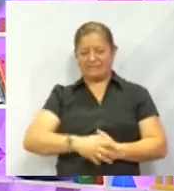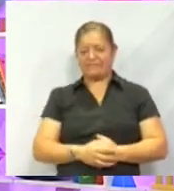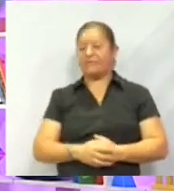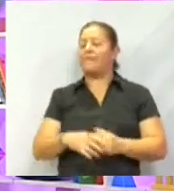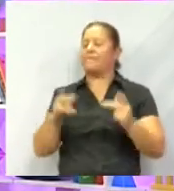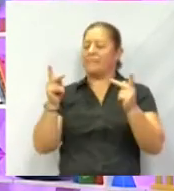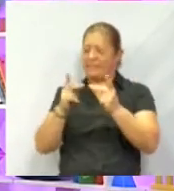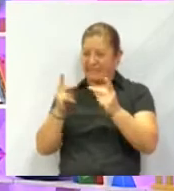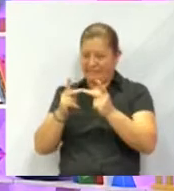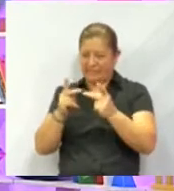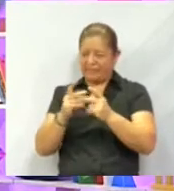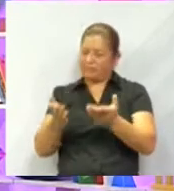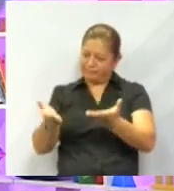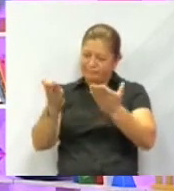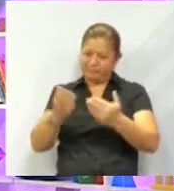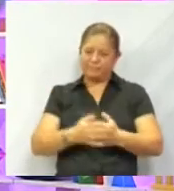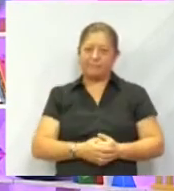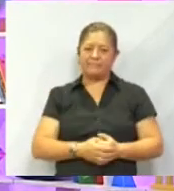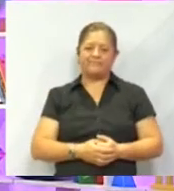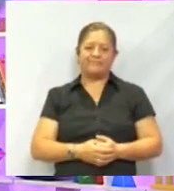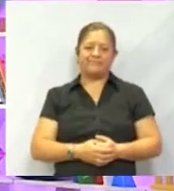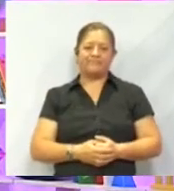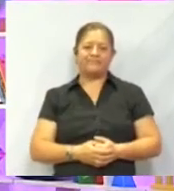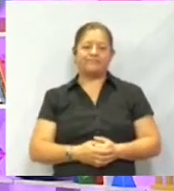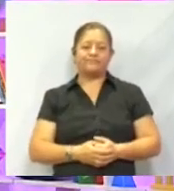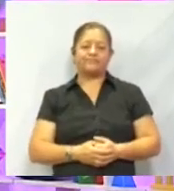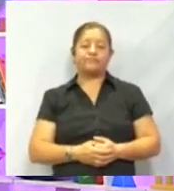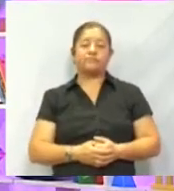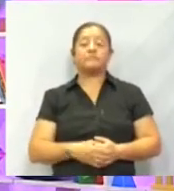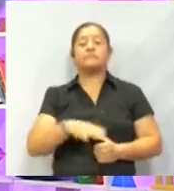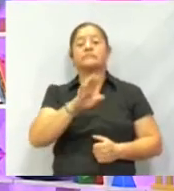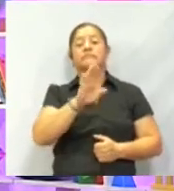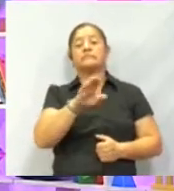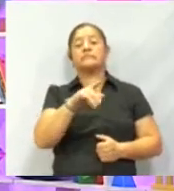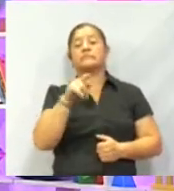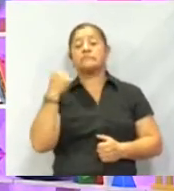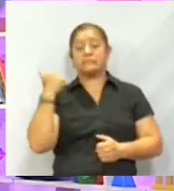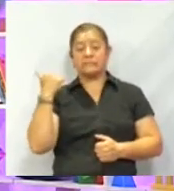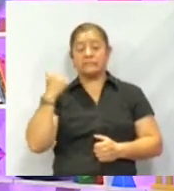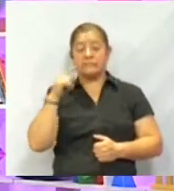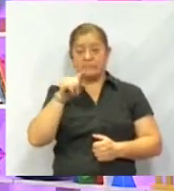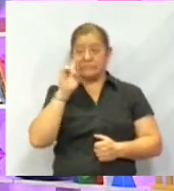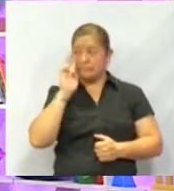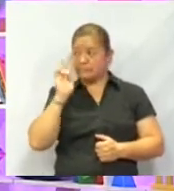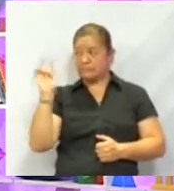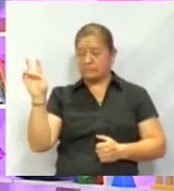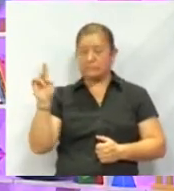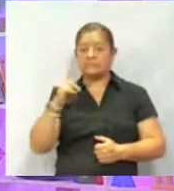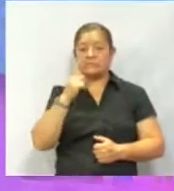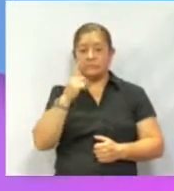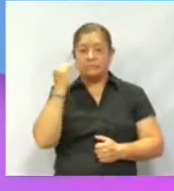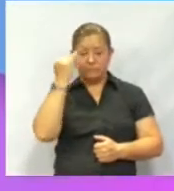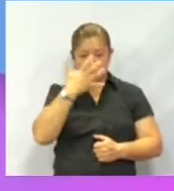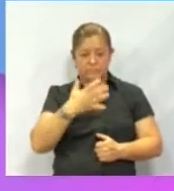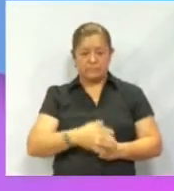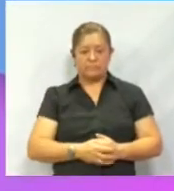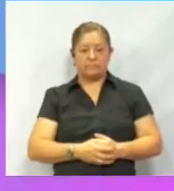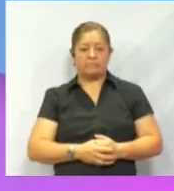Perfecto, pues adelante. Venga. Vale. En la pantalla vas a poder observar la siguiente imagen.